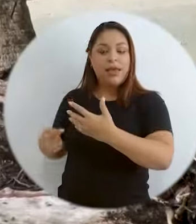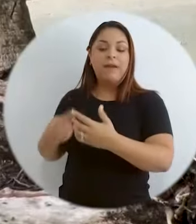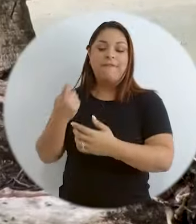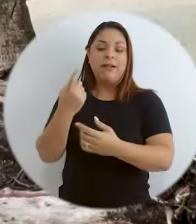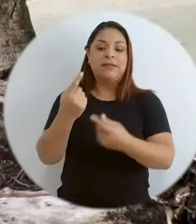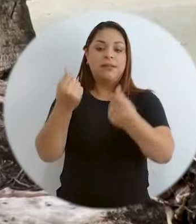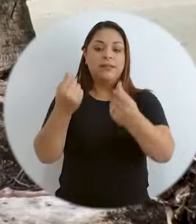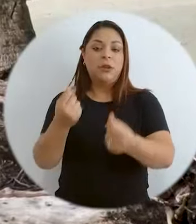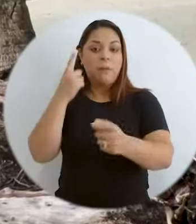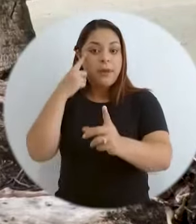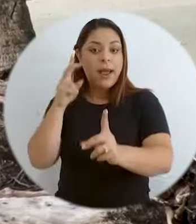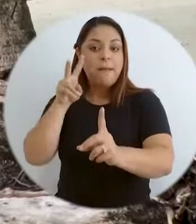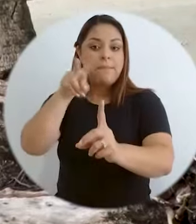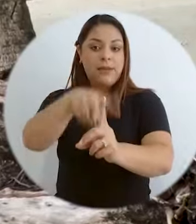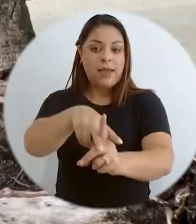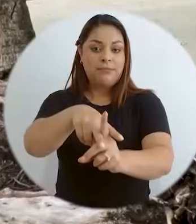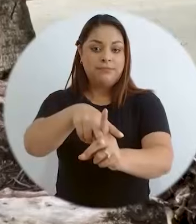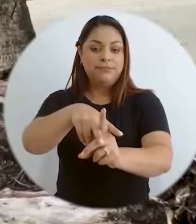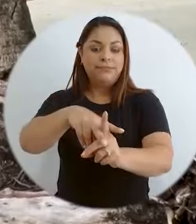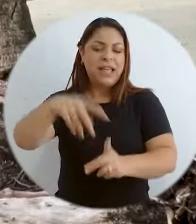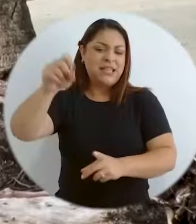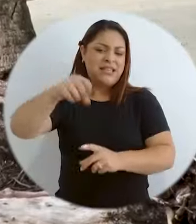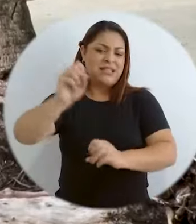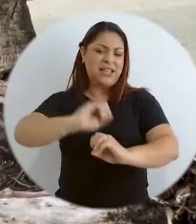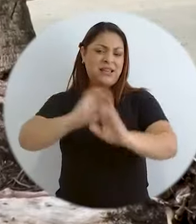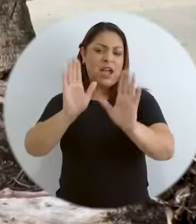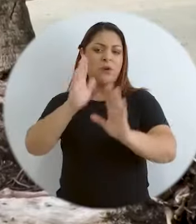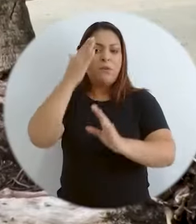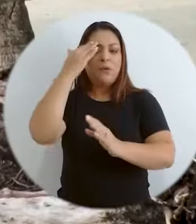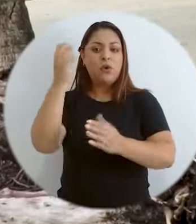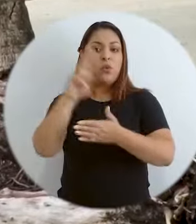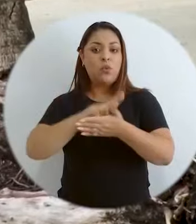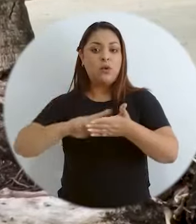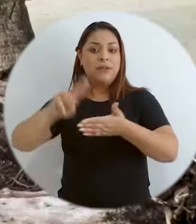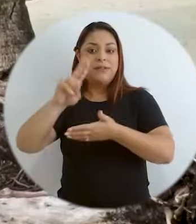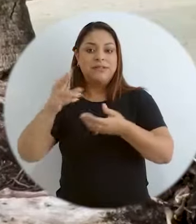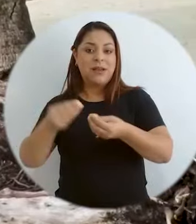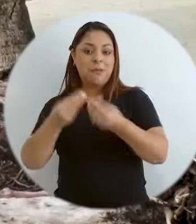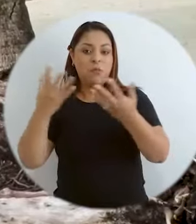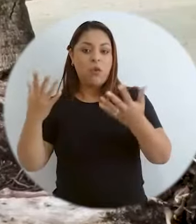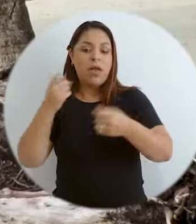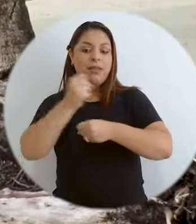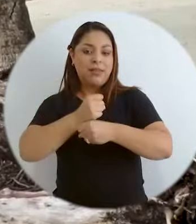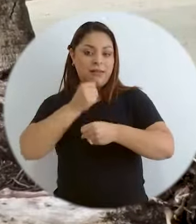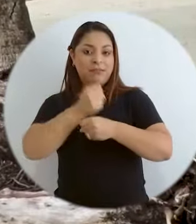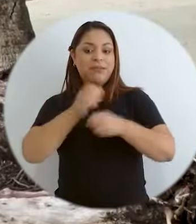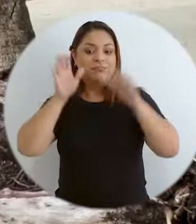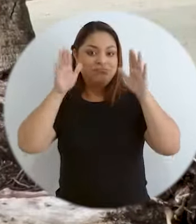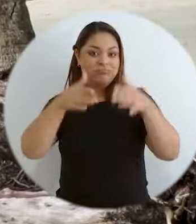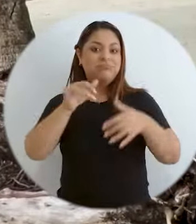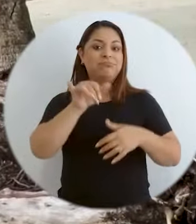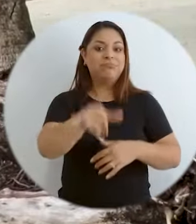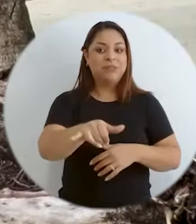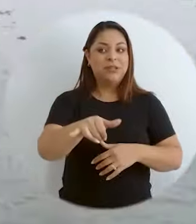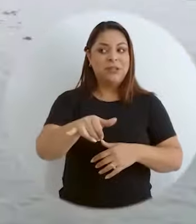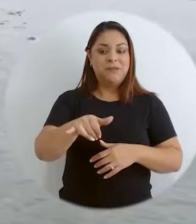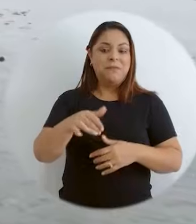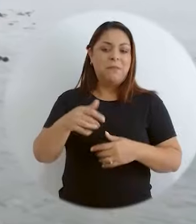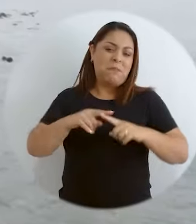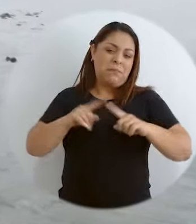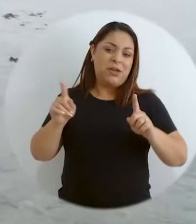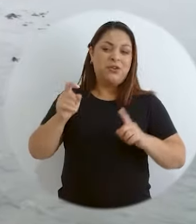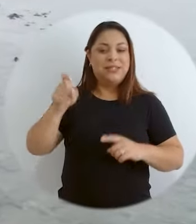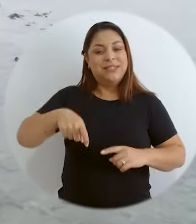todos estos instrumentos. Claro, porque las universidades públicas trabajan mucho este tema, así como muchos